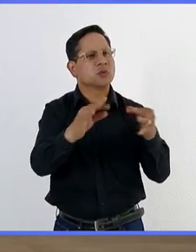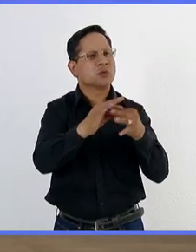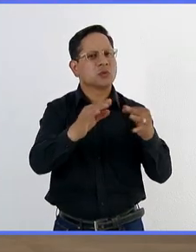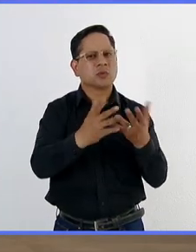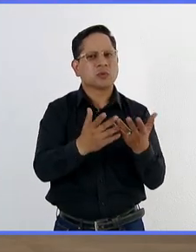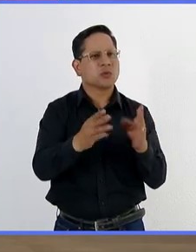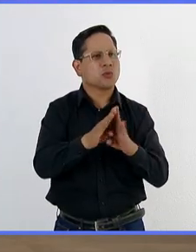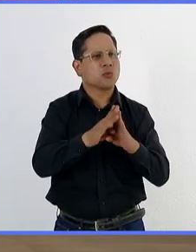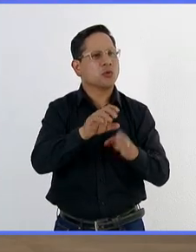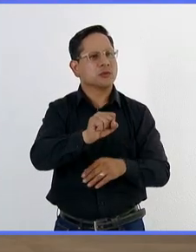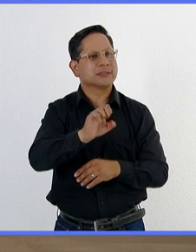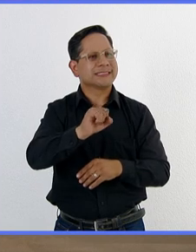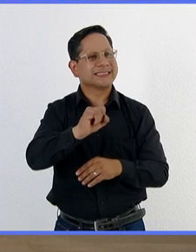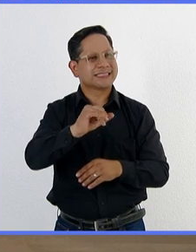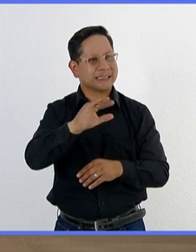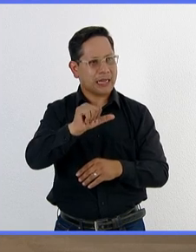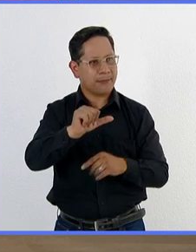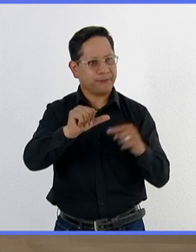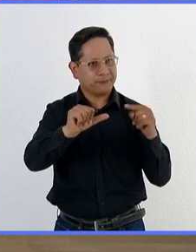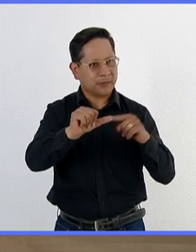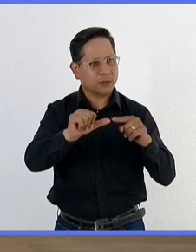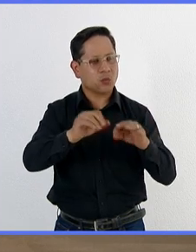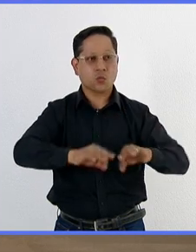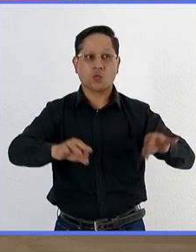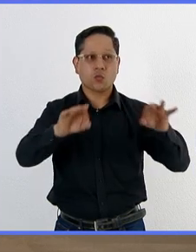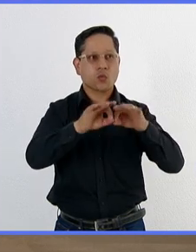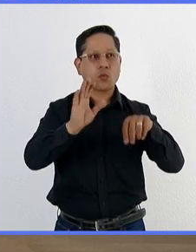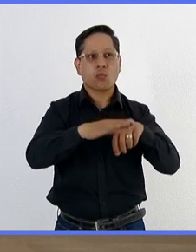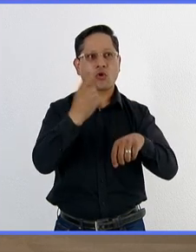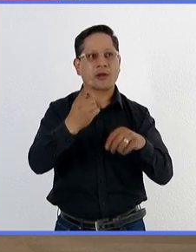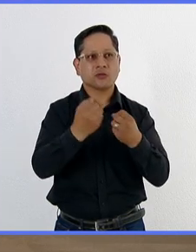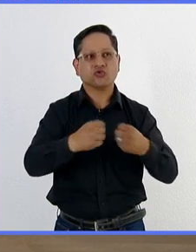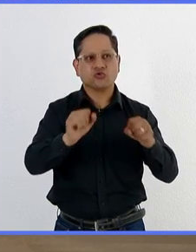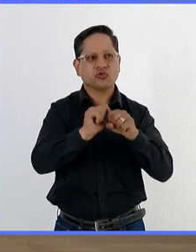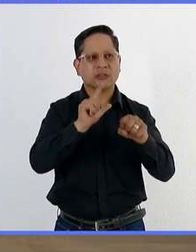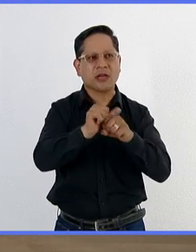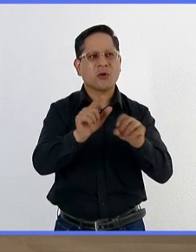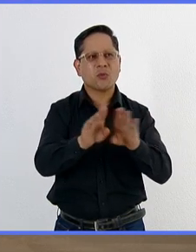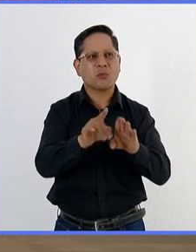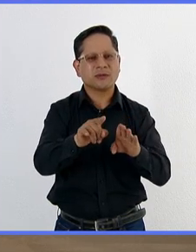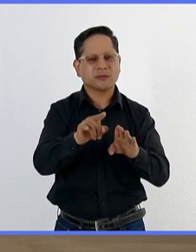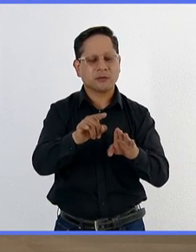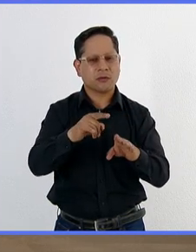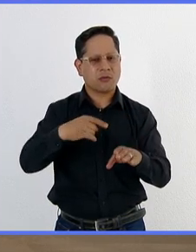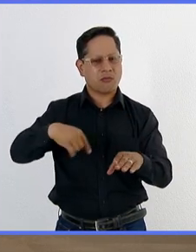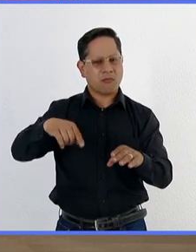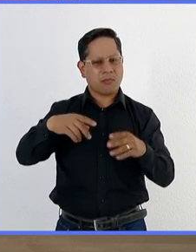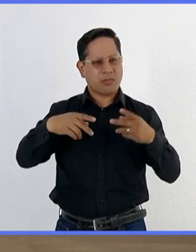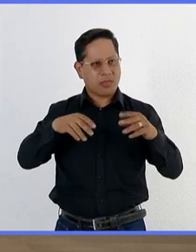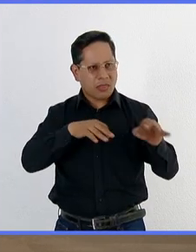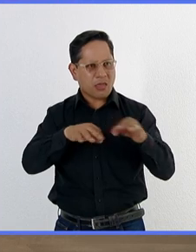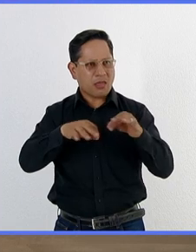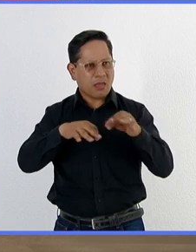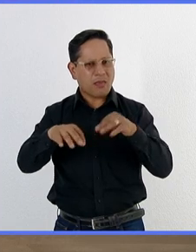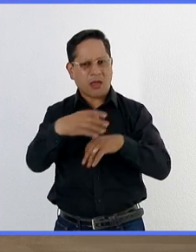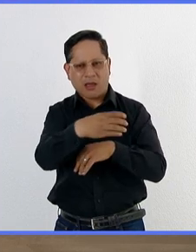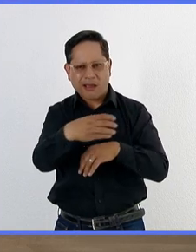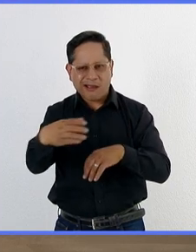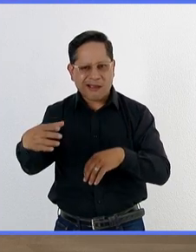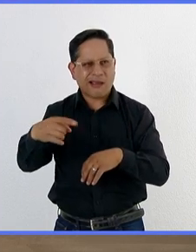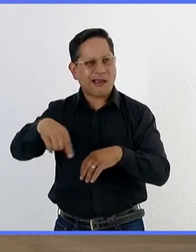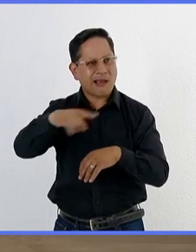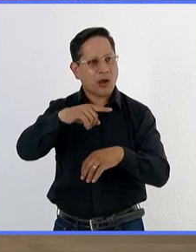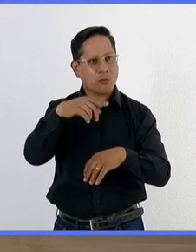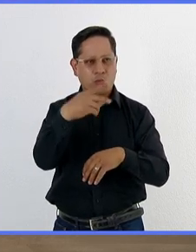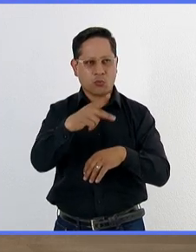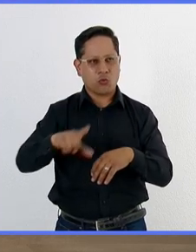importancia del SENA-SICA en términos ambientales, pero por supuesto sociales. ¿Cómo beneficia los trabajos que realiza esta instancia desde